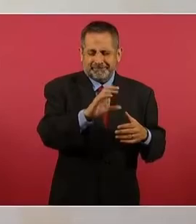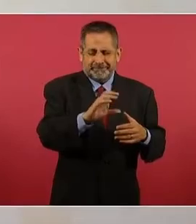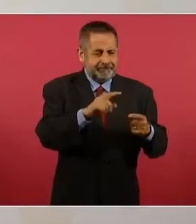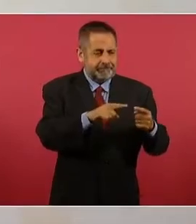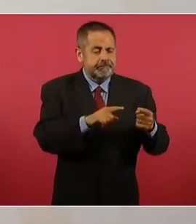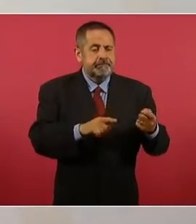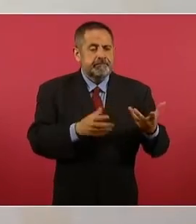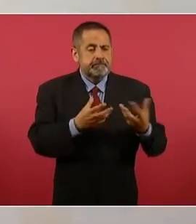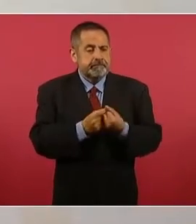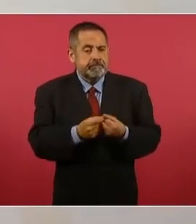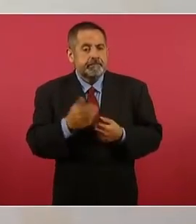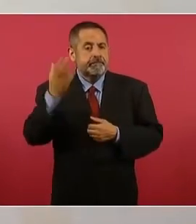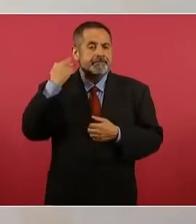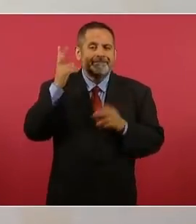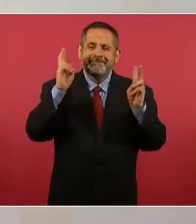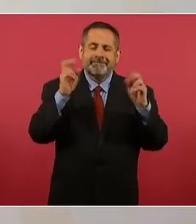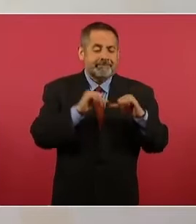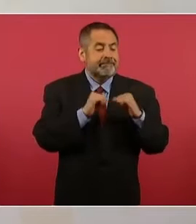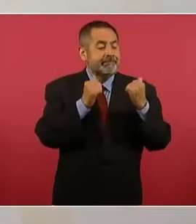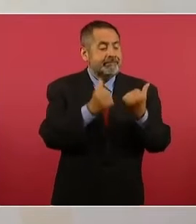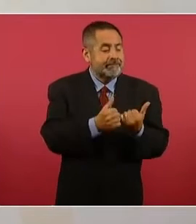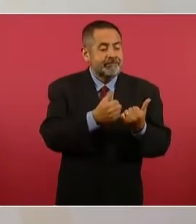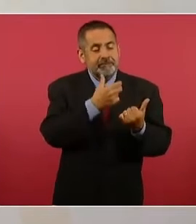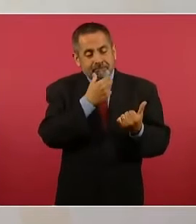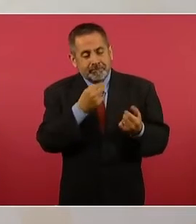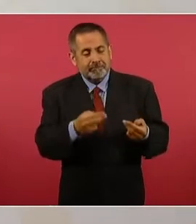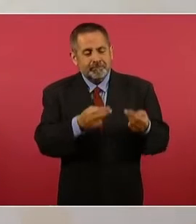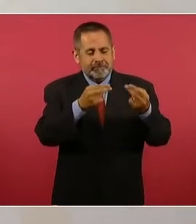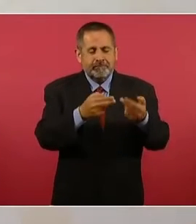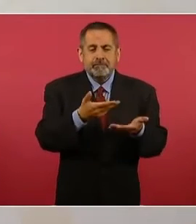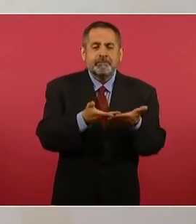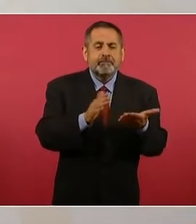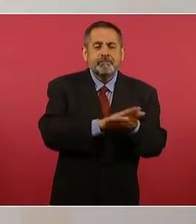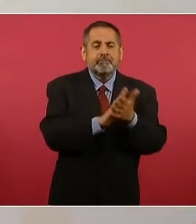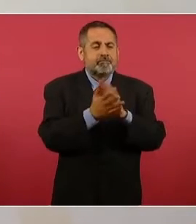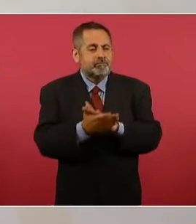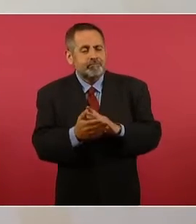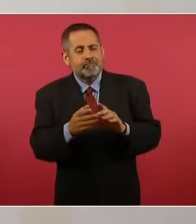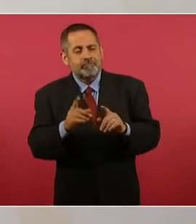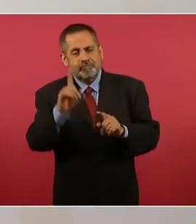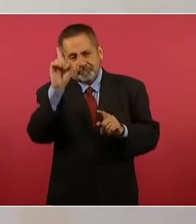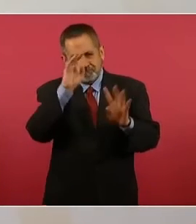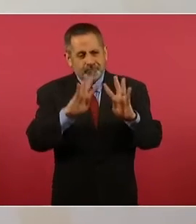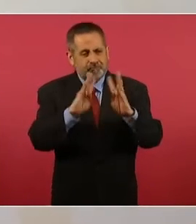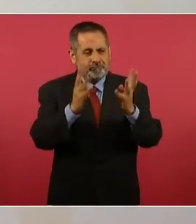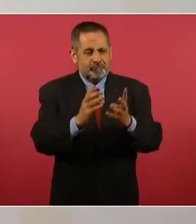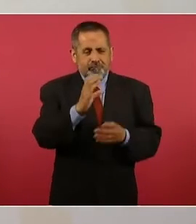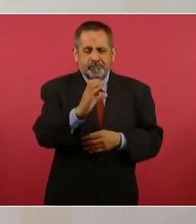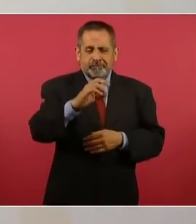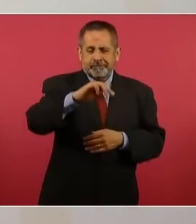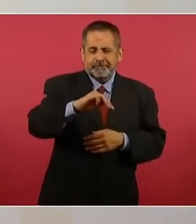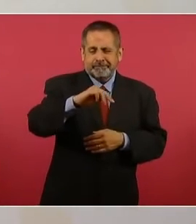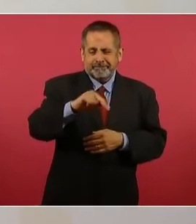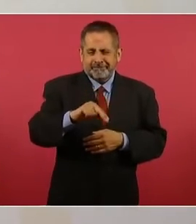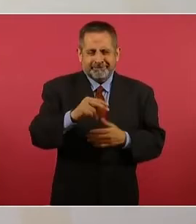Asociación de Hombres de Negocios y ahora es Consejo Mexicano de Negocios.